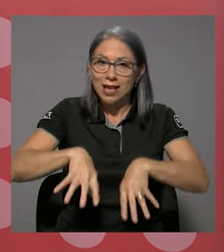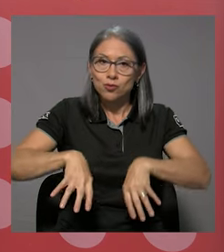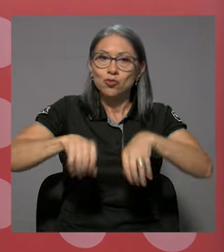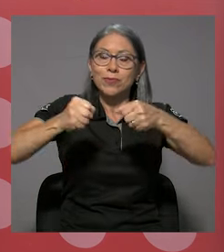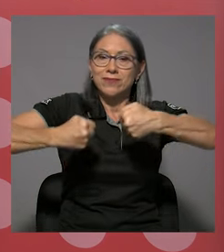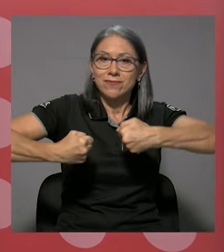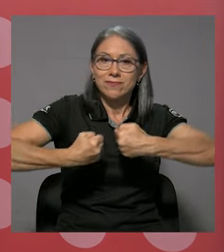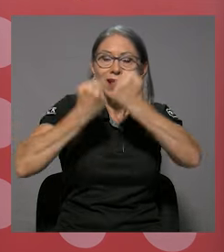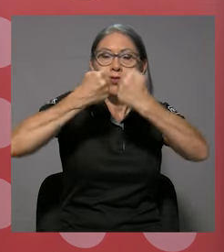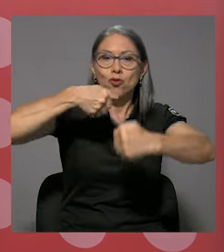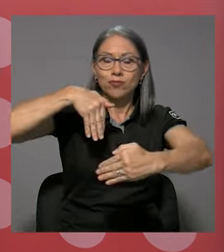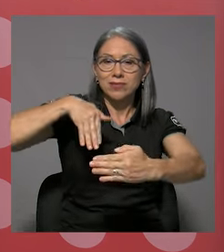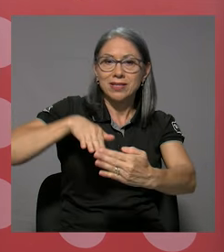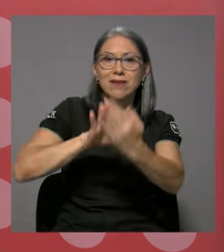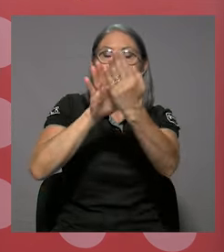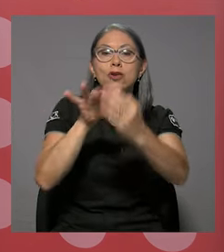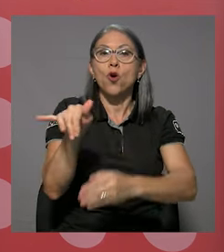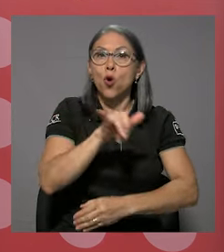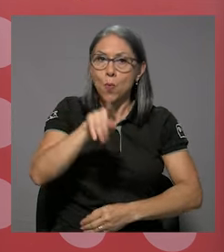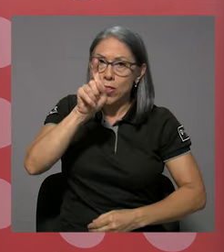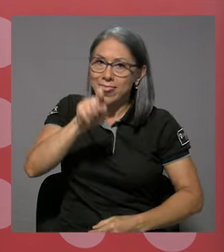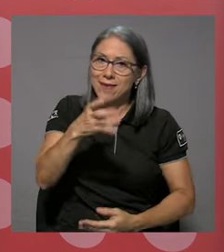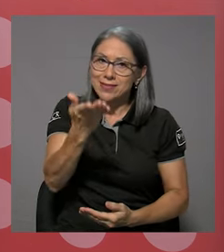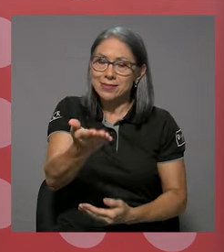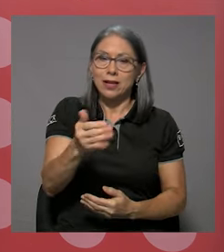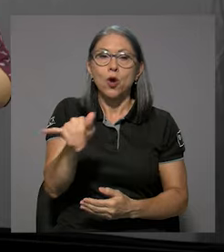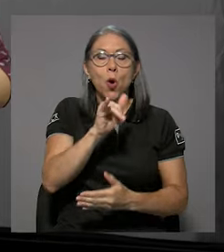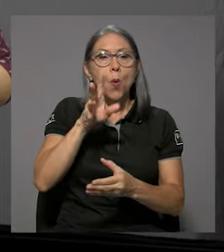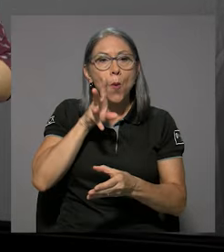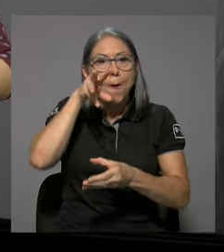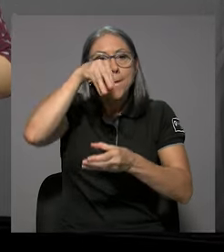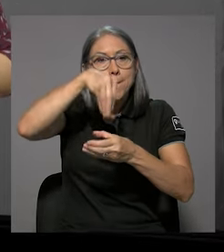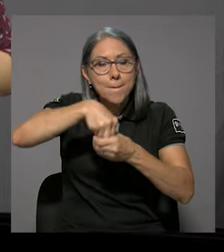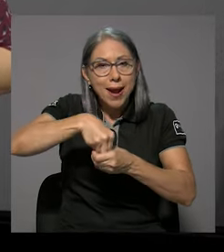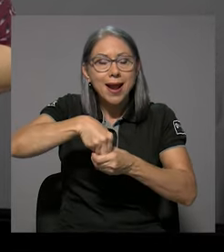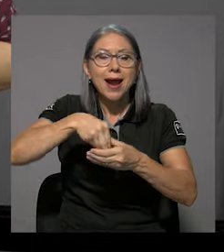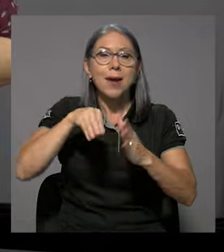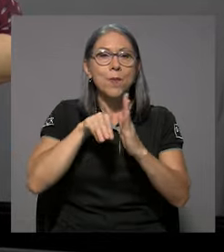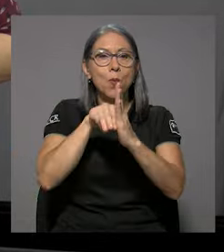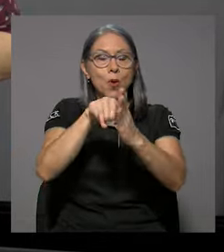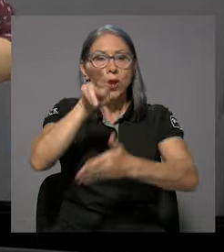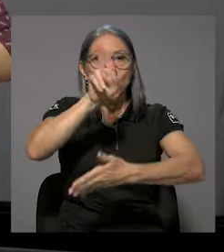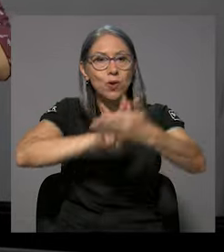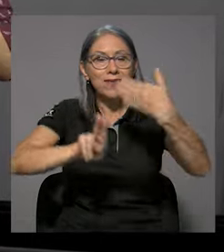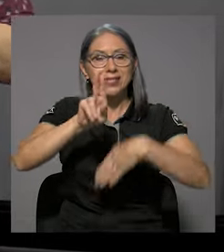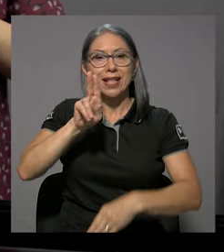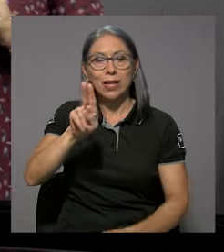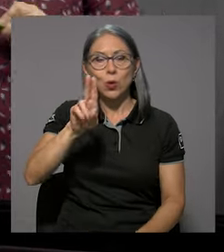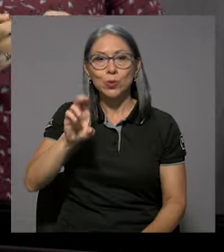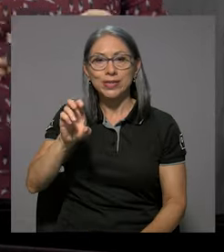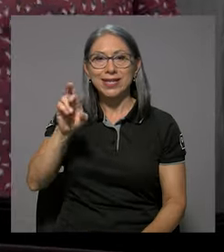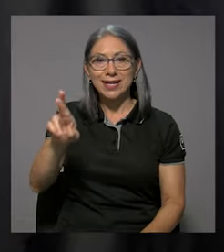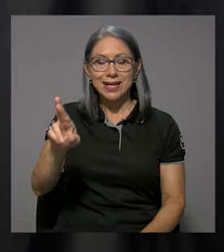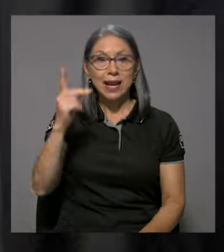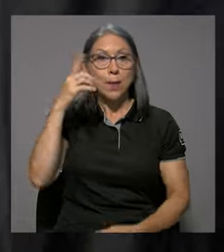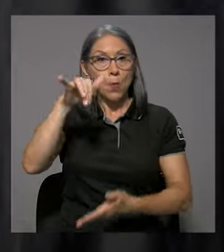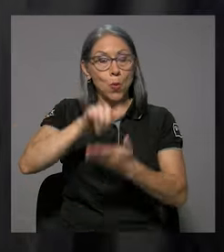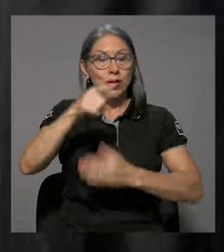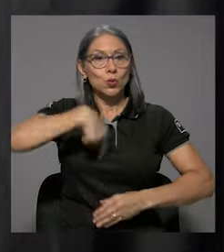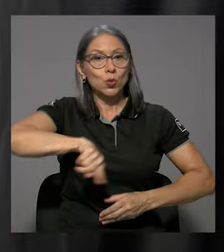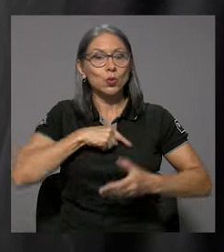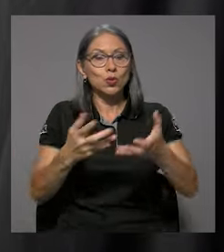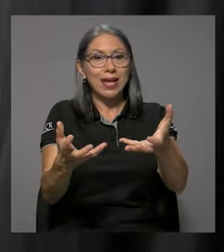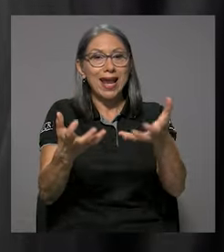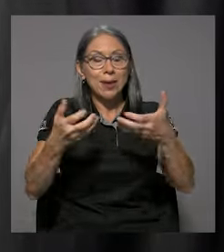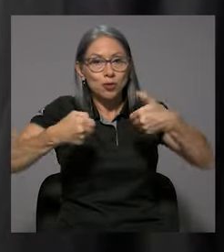asumir ese reto, ese desafío como les corresponde, como parte del modelo universitario de la Universidad de Costa Rica. Y por